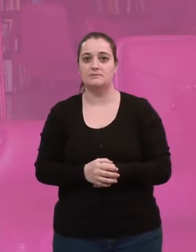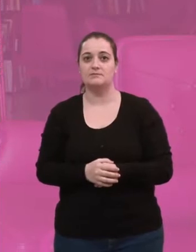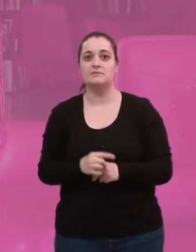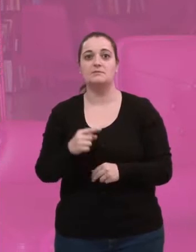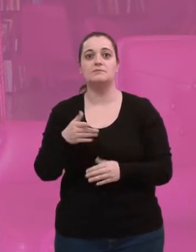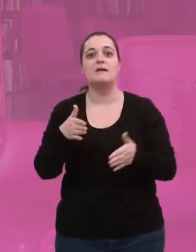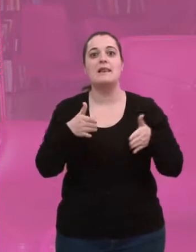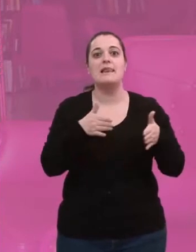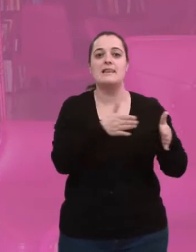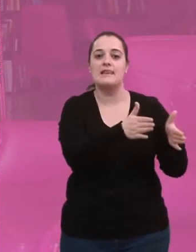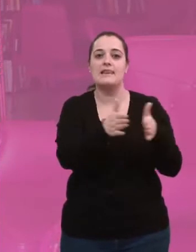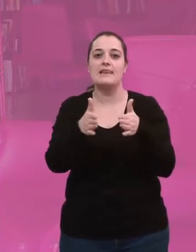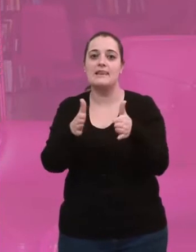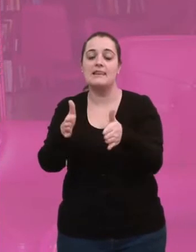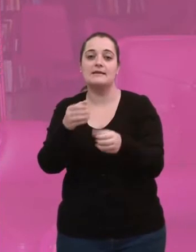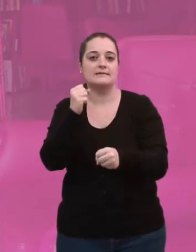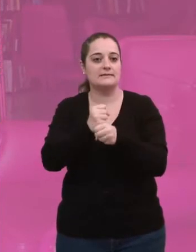Y desarrollé diferentes líneas de trabajo.